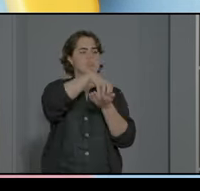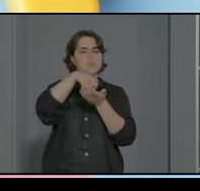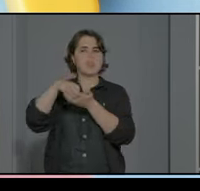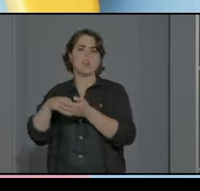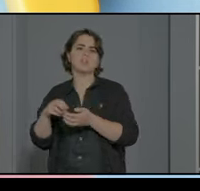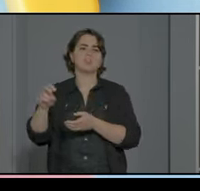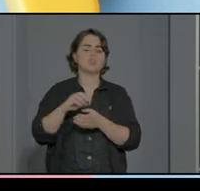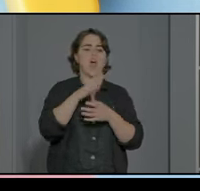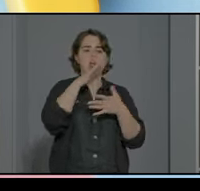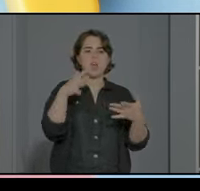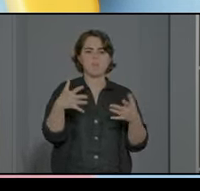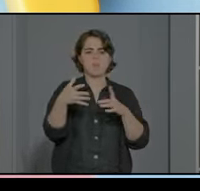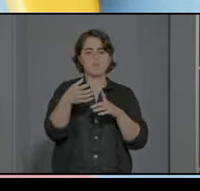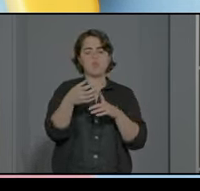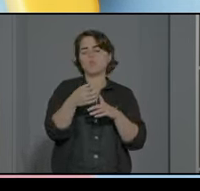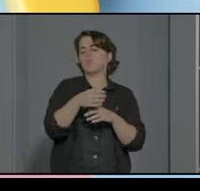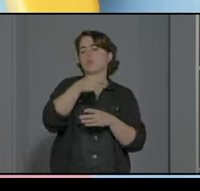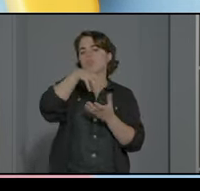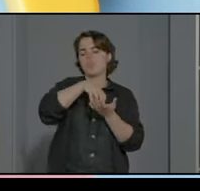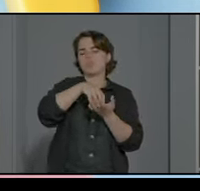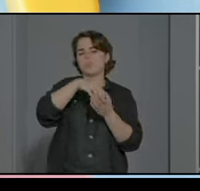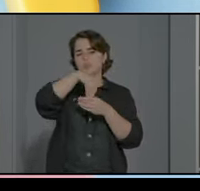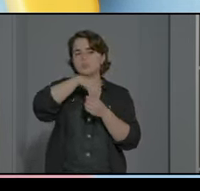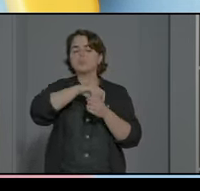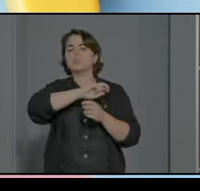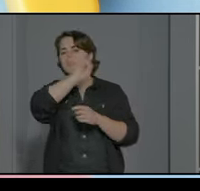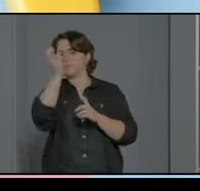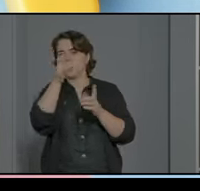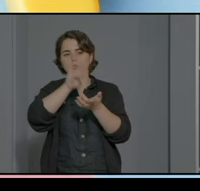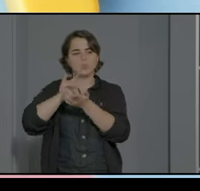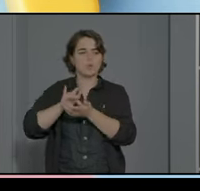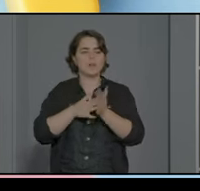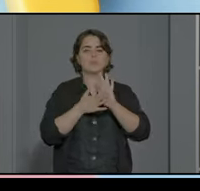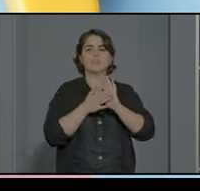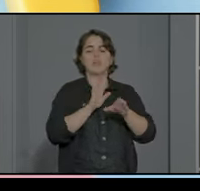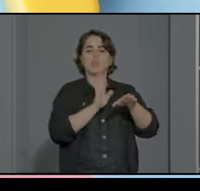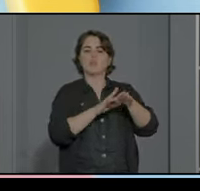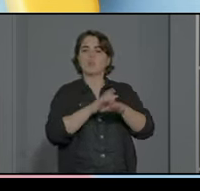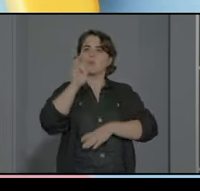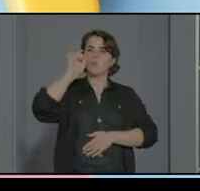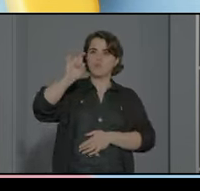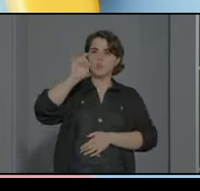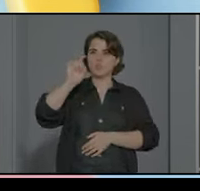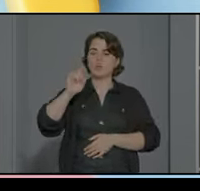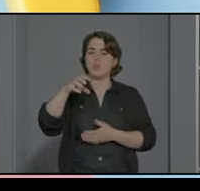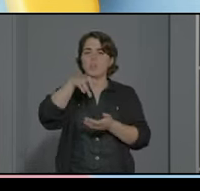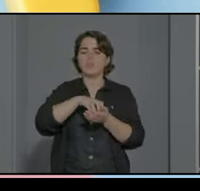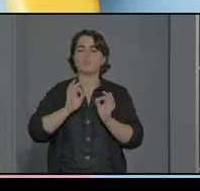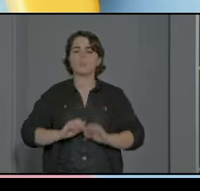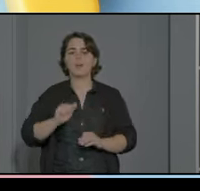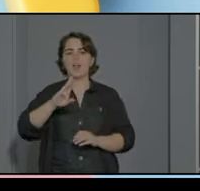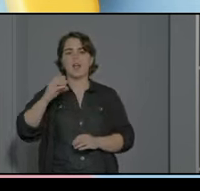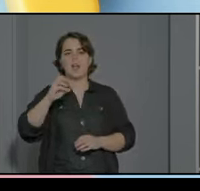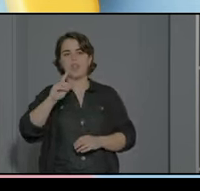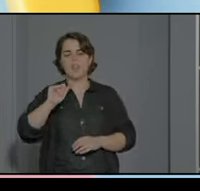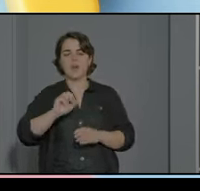diversidad en la que nos encontramos en nuestro centro y a la izquierda tenemos al equipo profesorado del centro Arcadia a